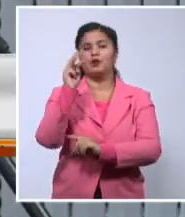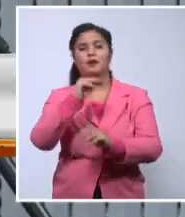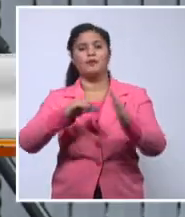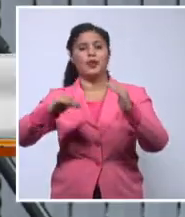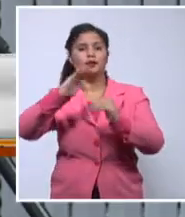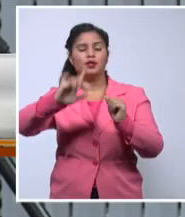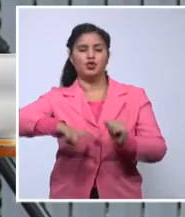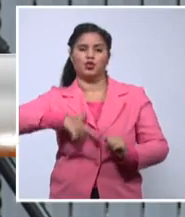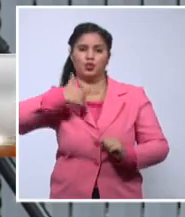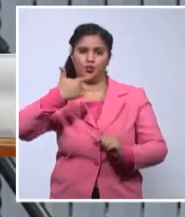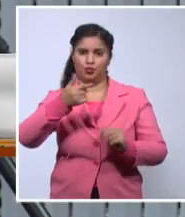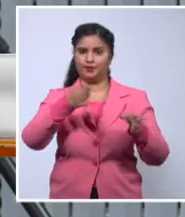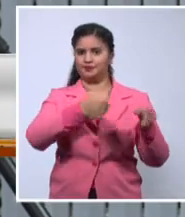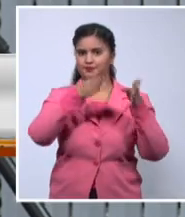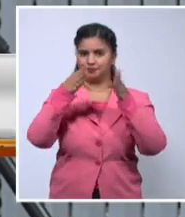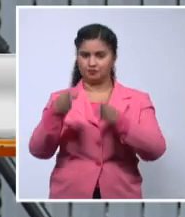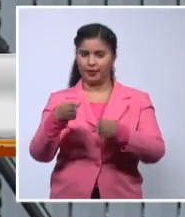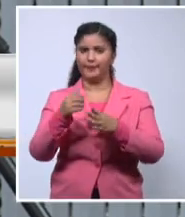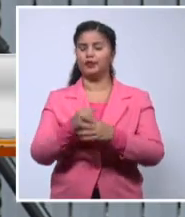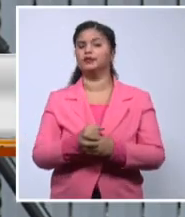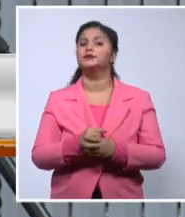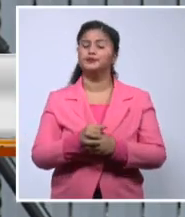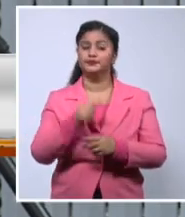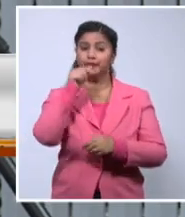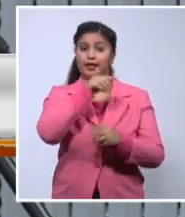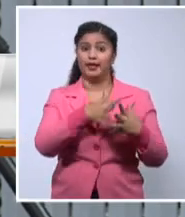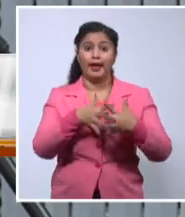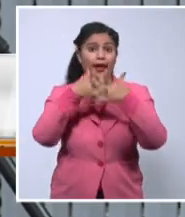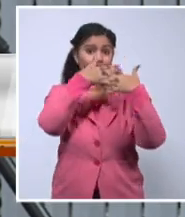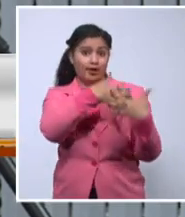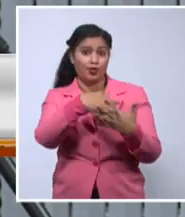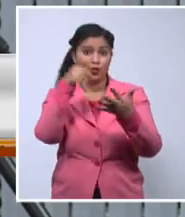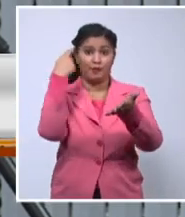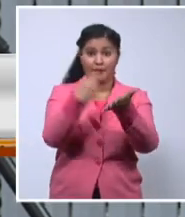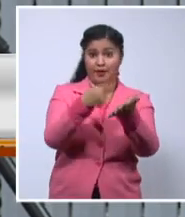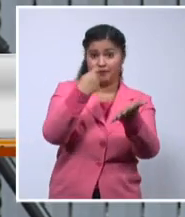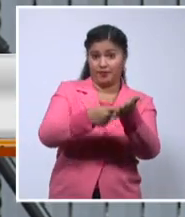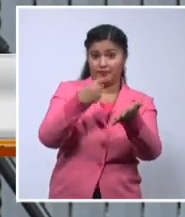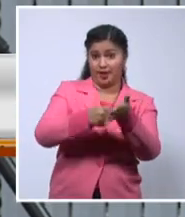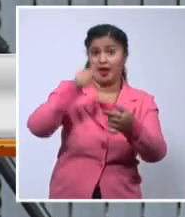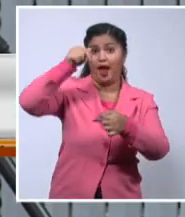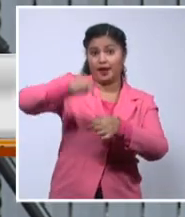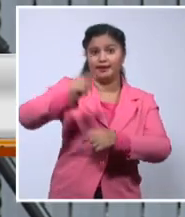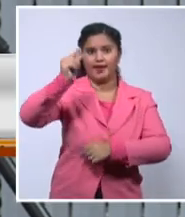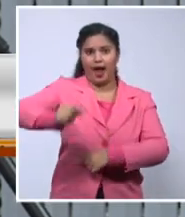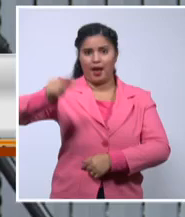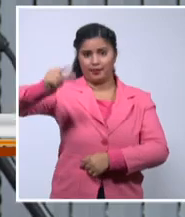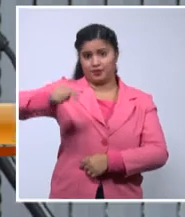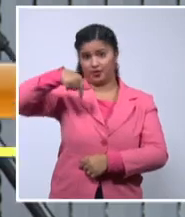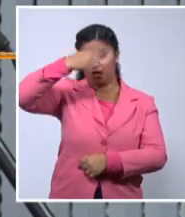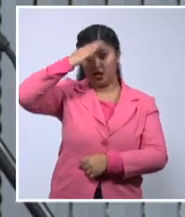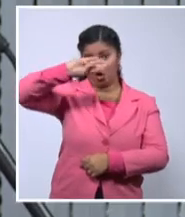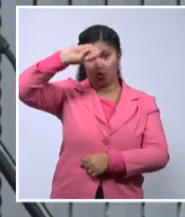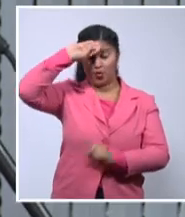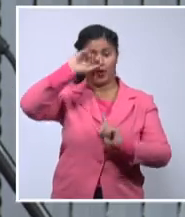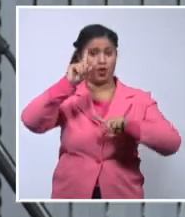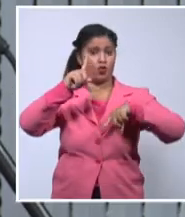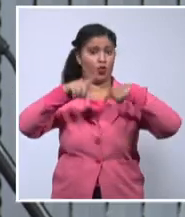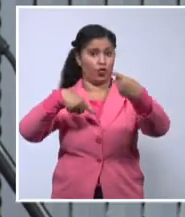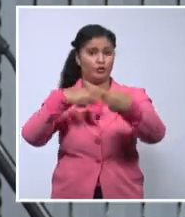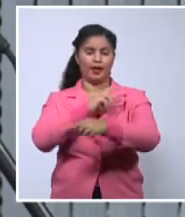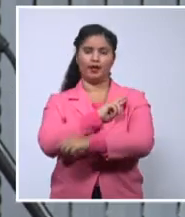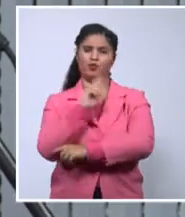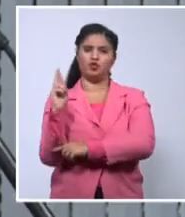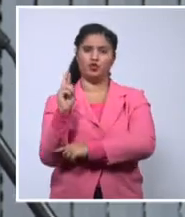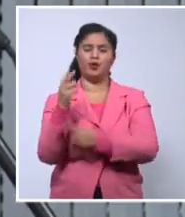enfrentar al otro que piensa distinto, no por pensar distinto. Yo creo que una cosa vital es que ser revolucionario no